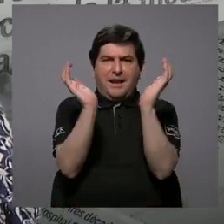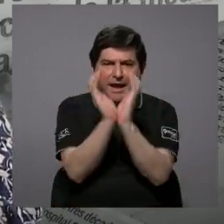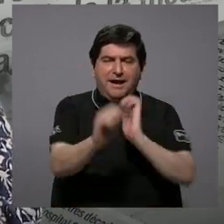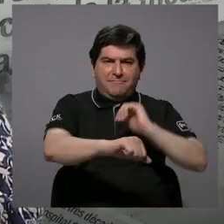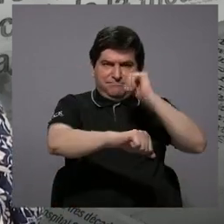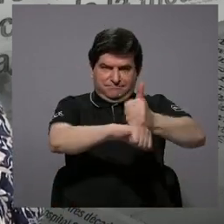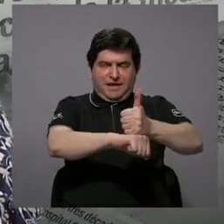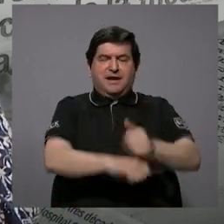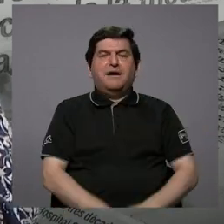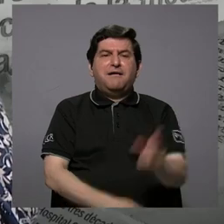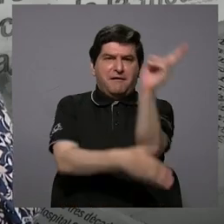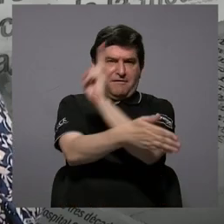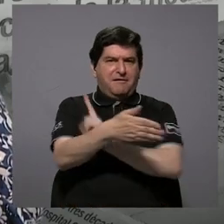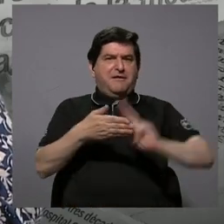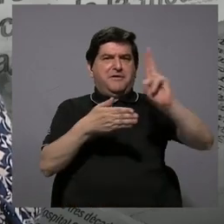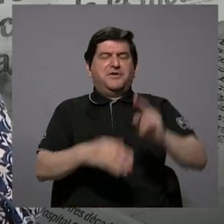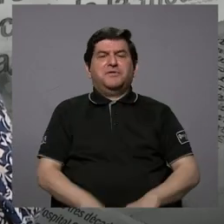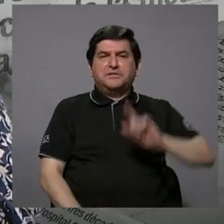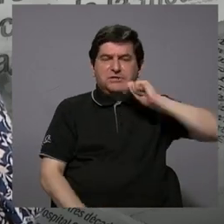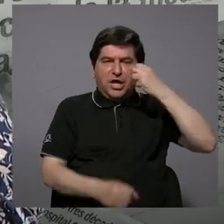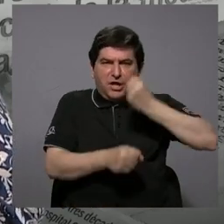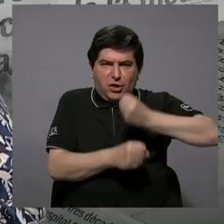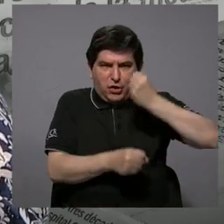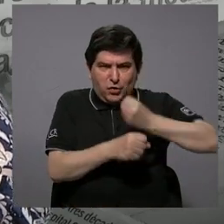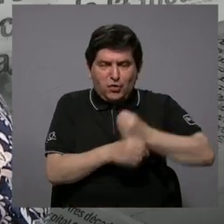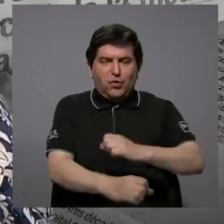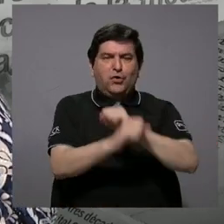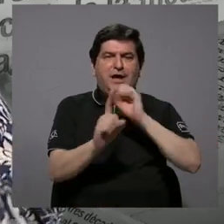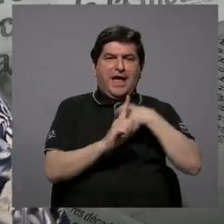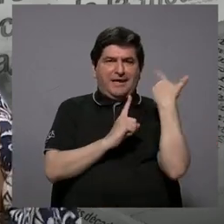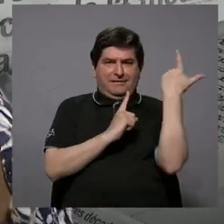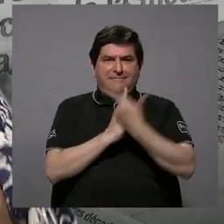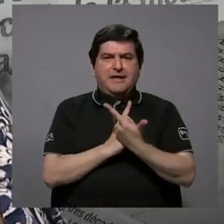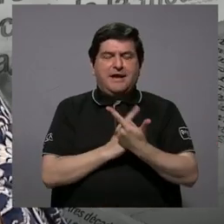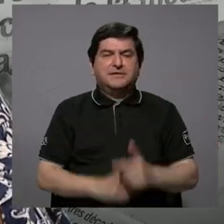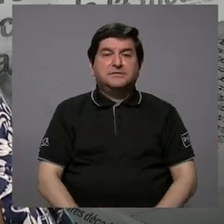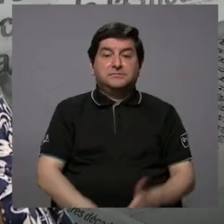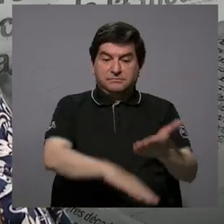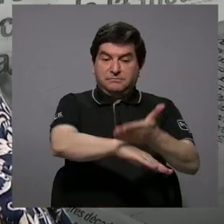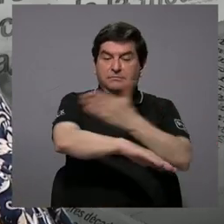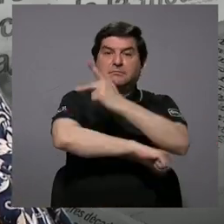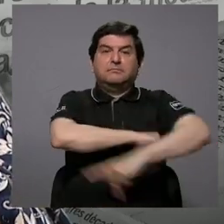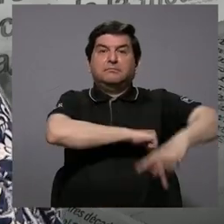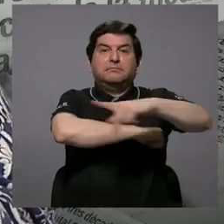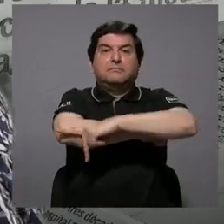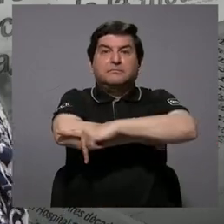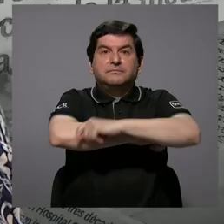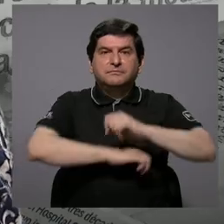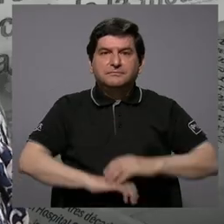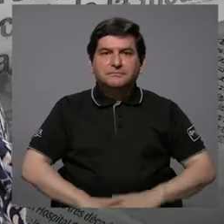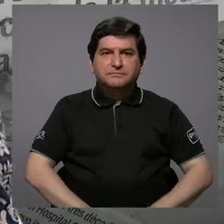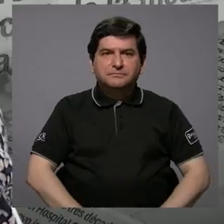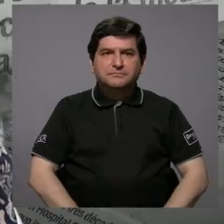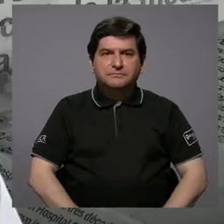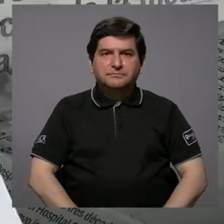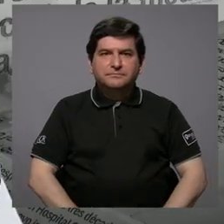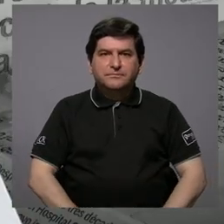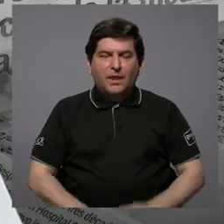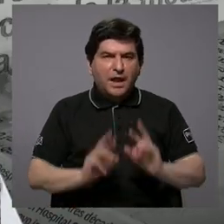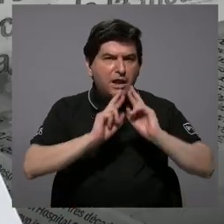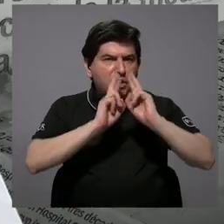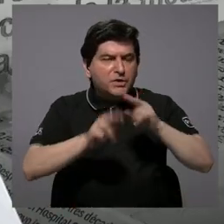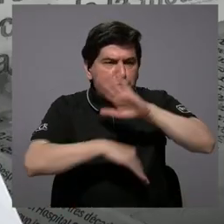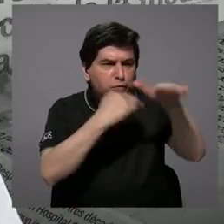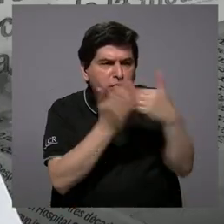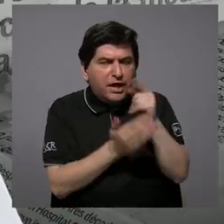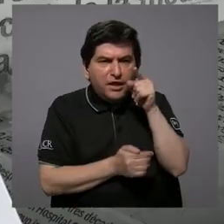seguro social, universidad, el código de trabajo, las garantías sociales, mejoraron al país. Entonces, como producto